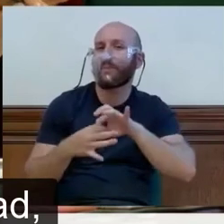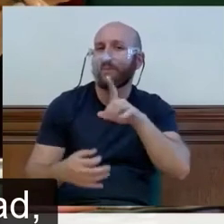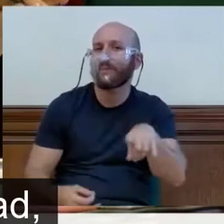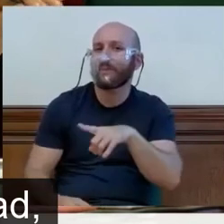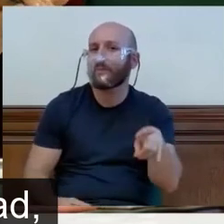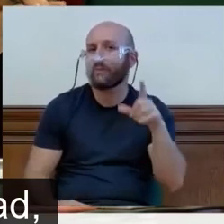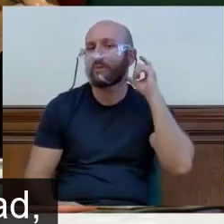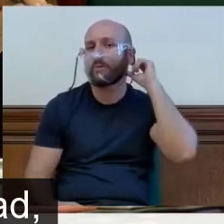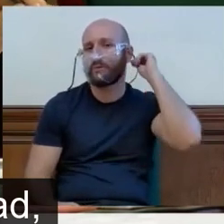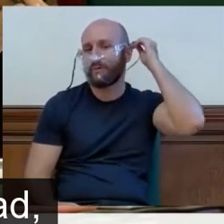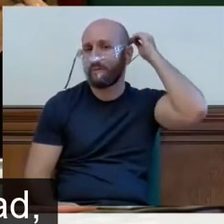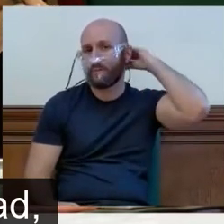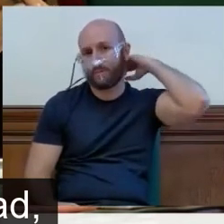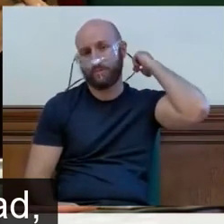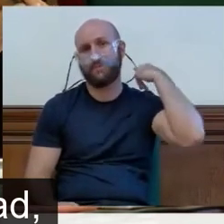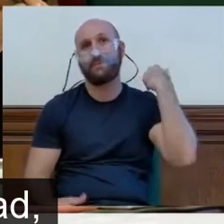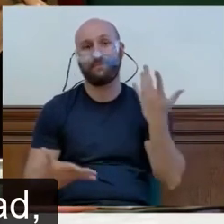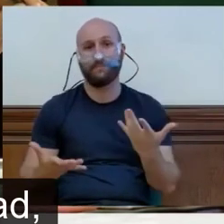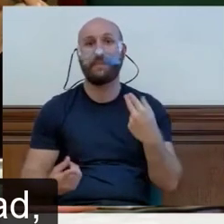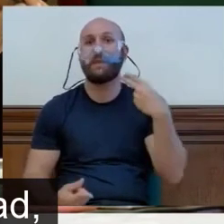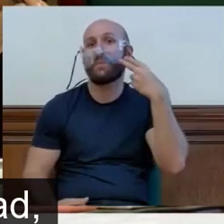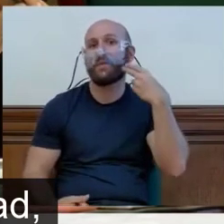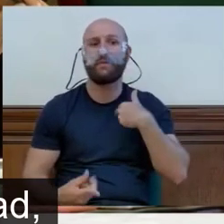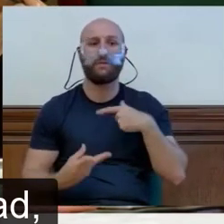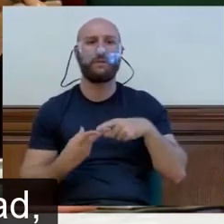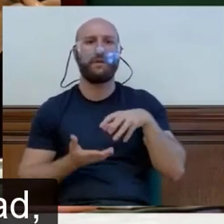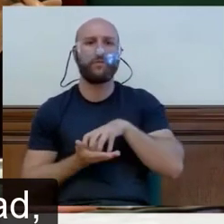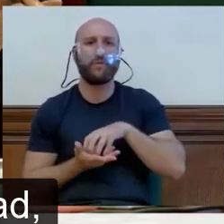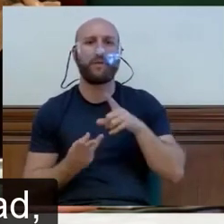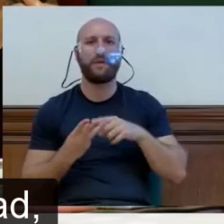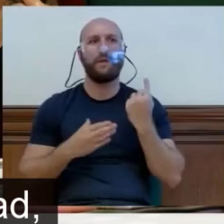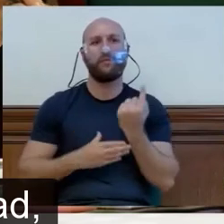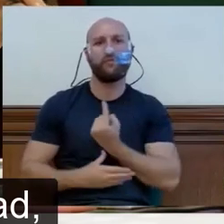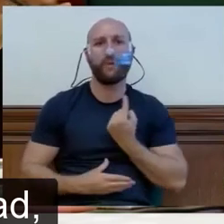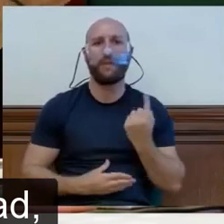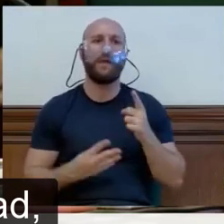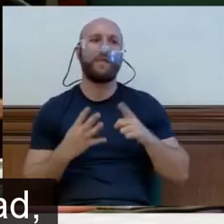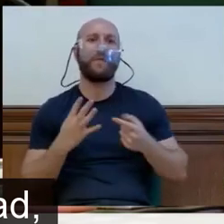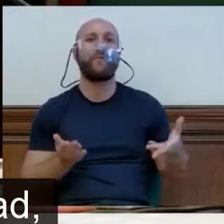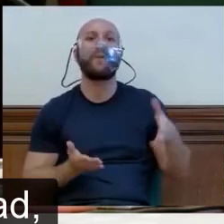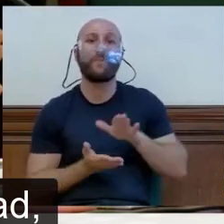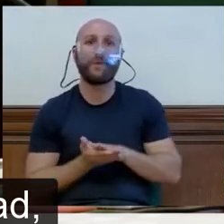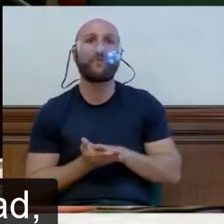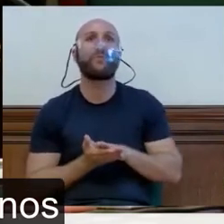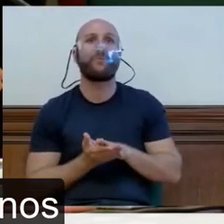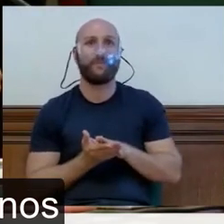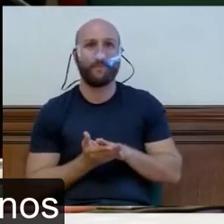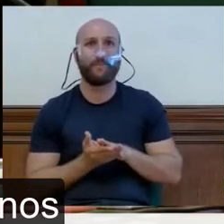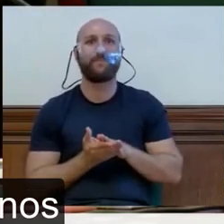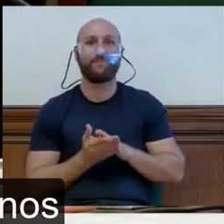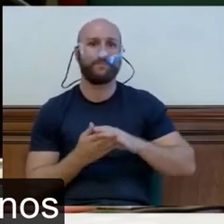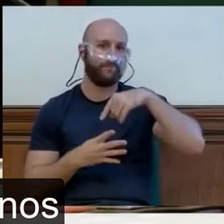Miren, el miedo, la incertidumbre, la soledad, los fallecimientos han hecho mella en todos.